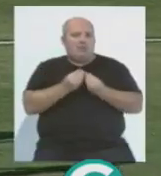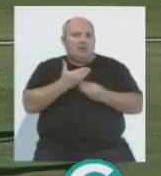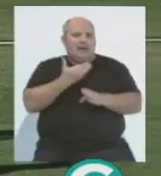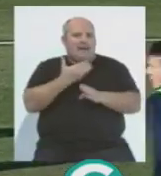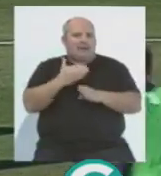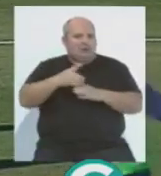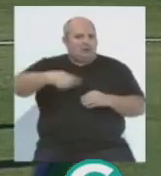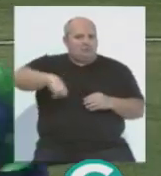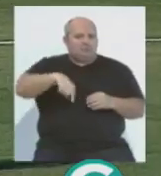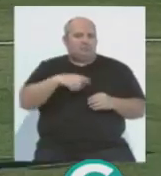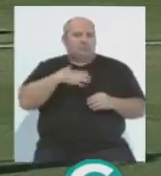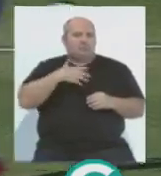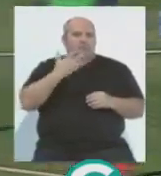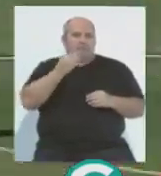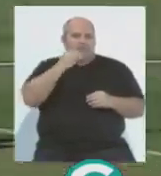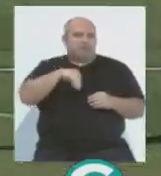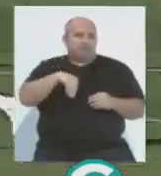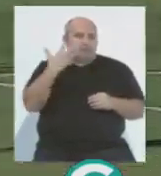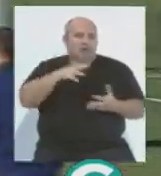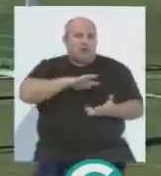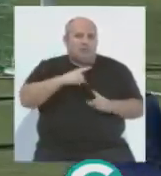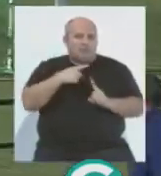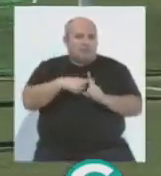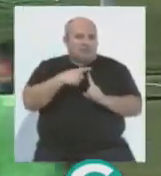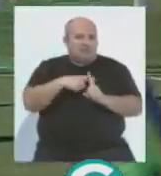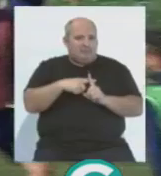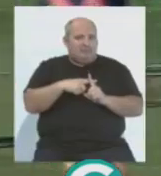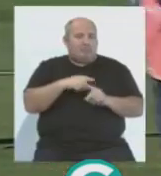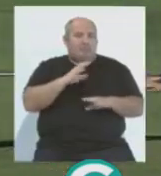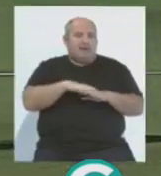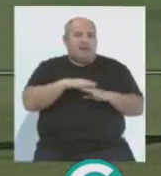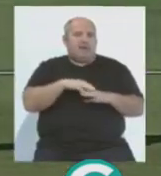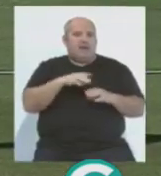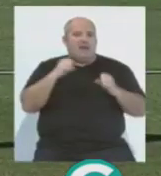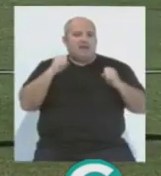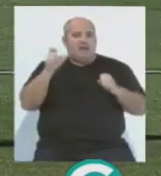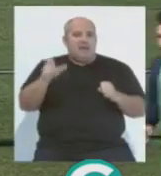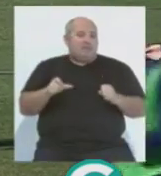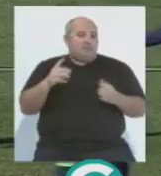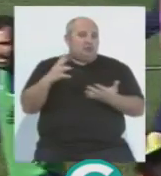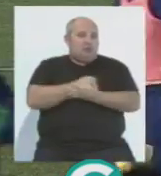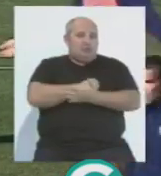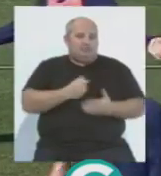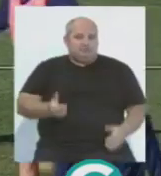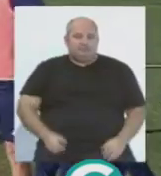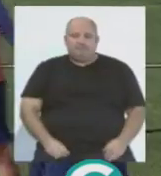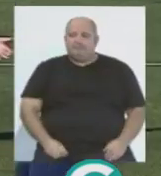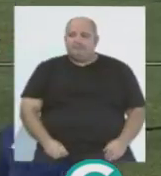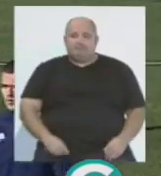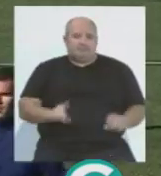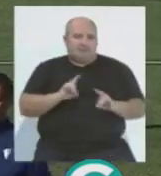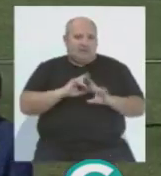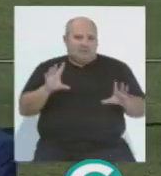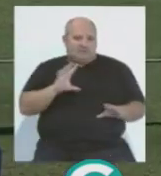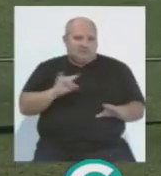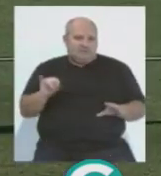resto del grupo y es una excelente noticia, Beatriz, para Álvaro Cervera y para toda la plantilla. Por supuesto que